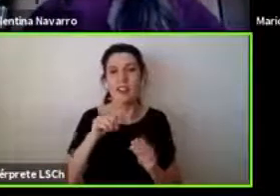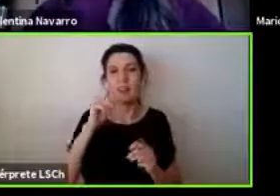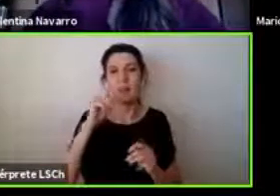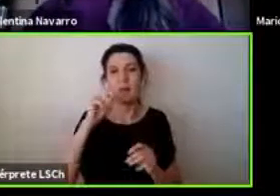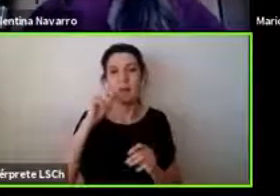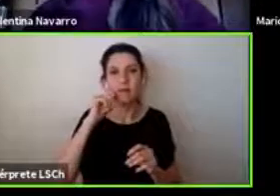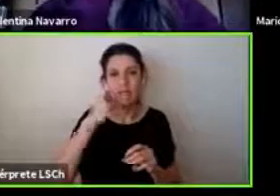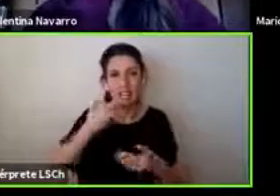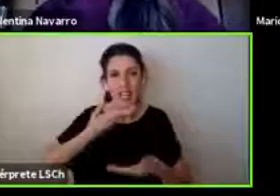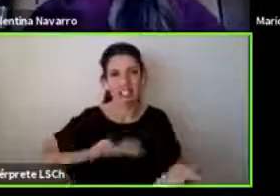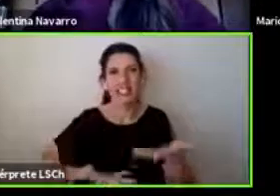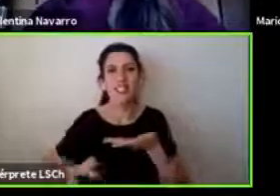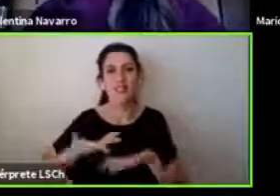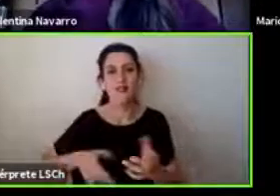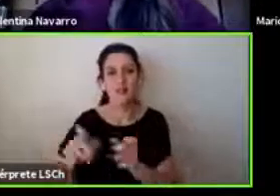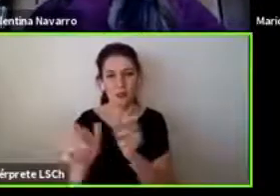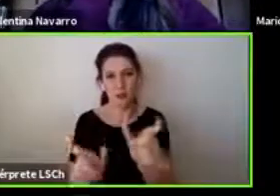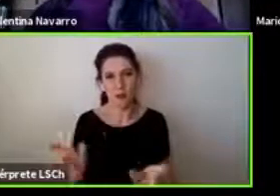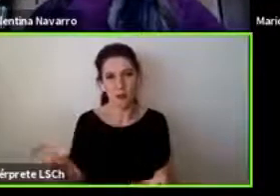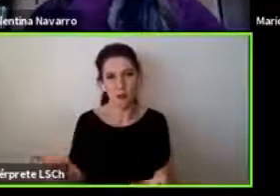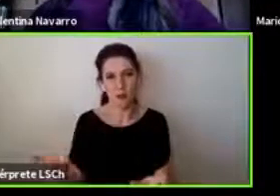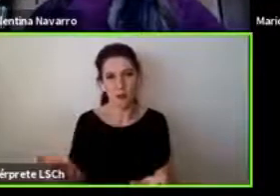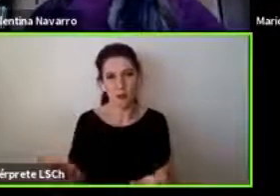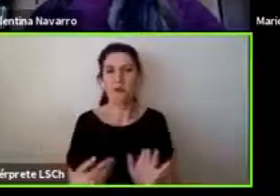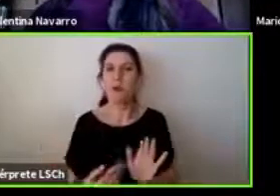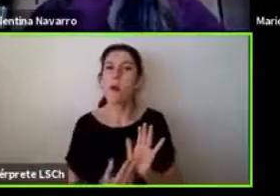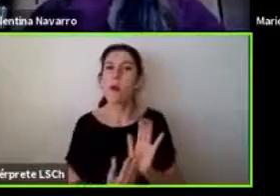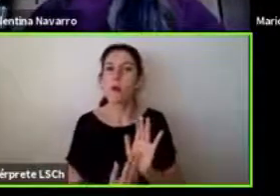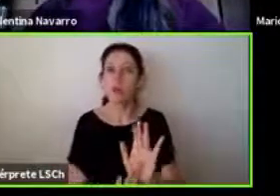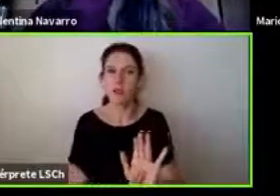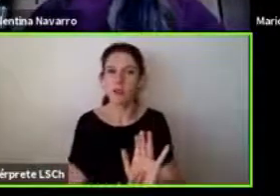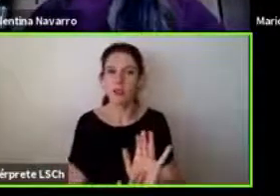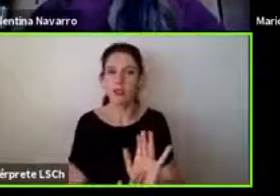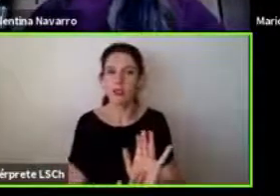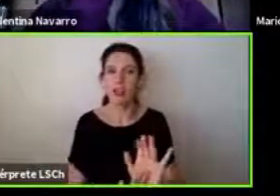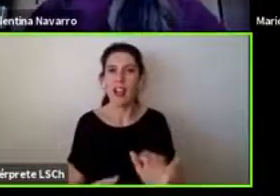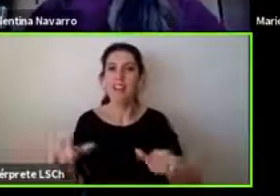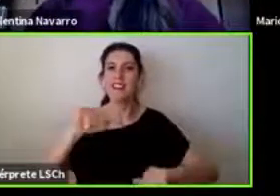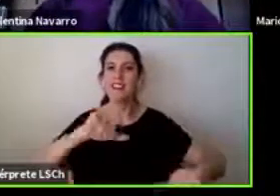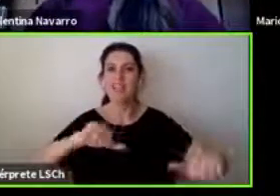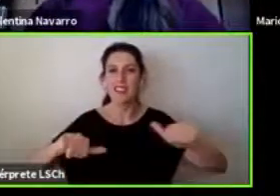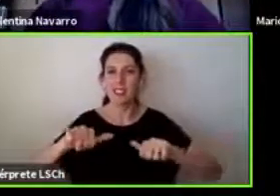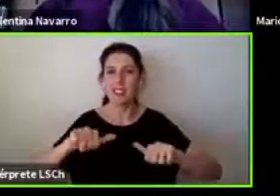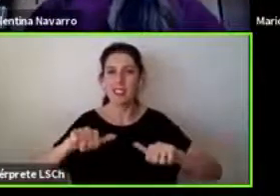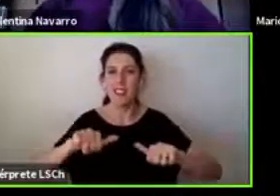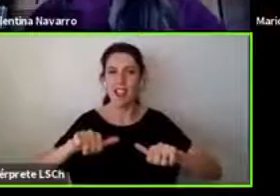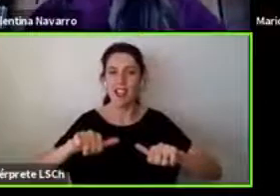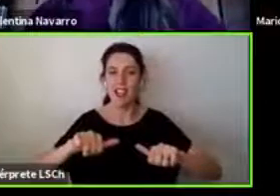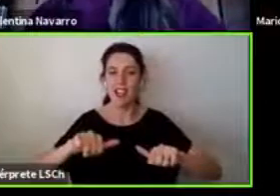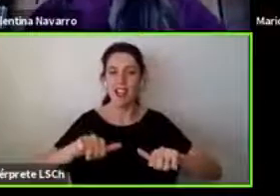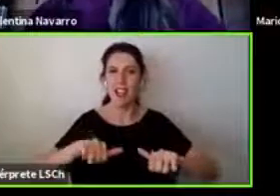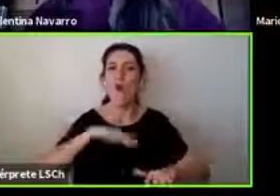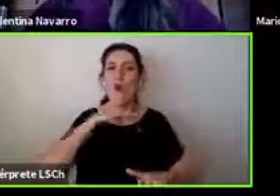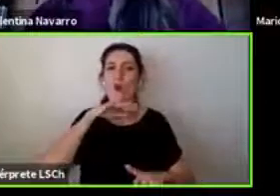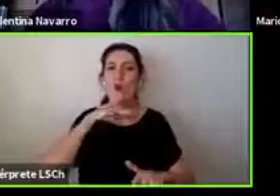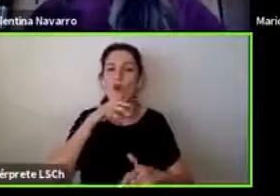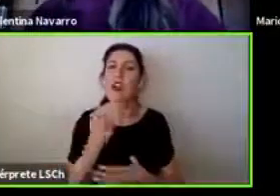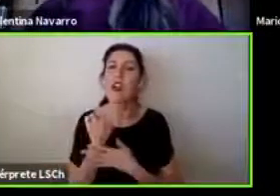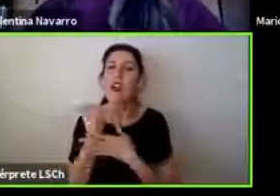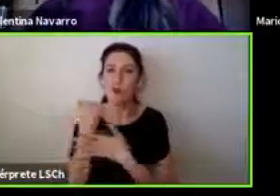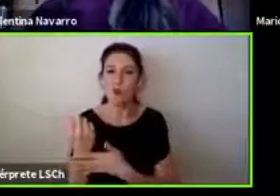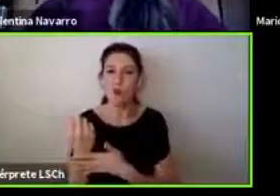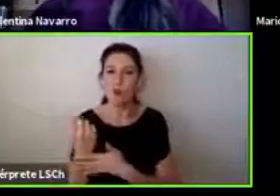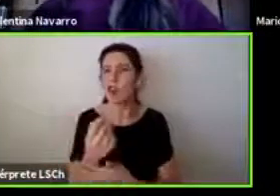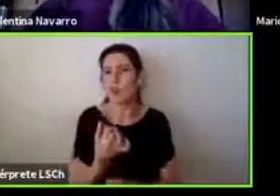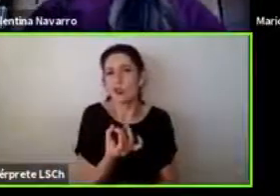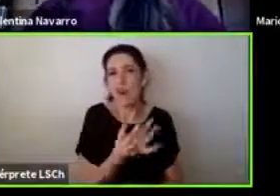personas y podemos demostrar también cómo la ciencia tiene una utilidad y no es algo que se queda simplemente en los